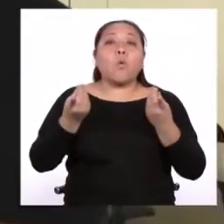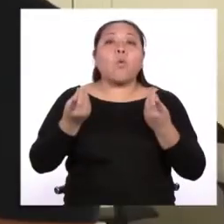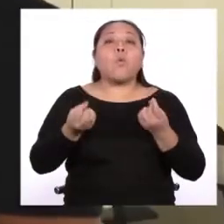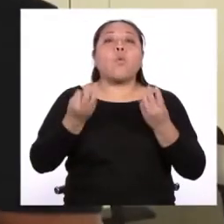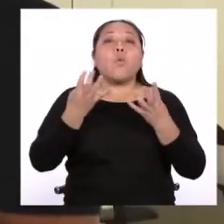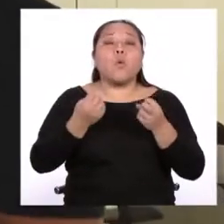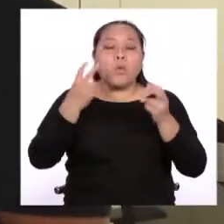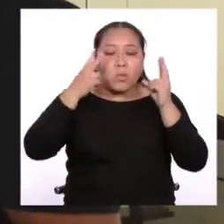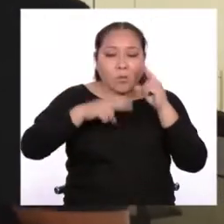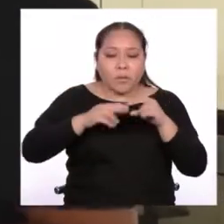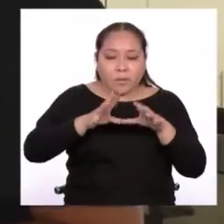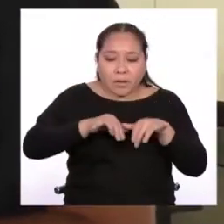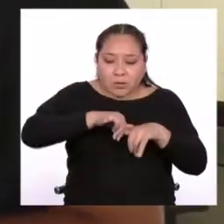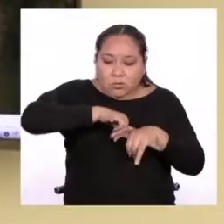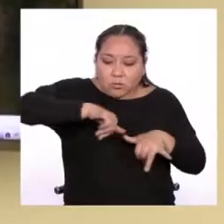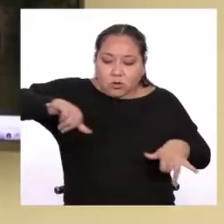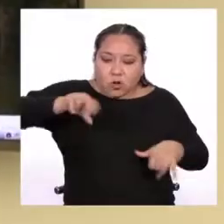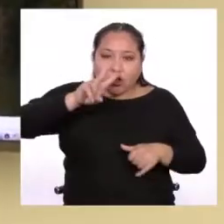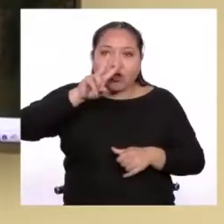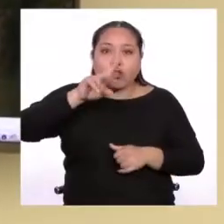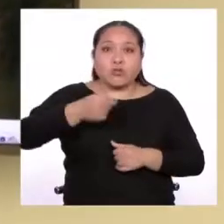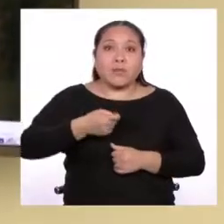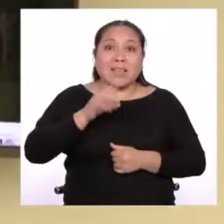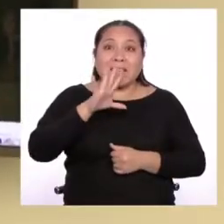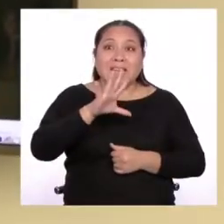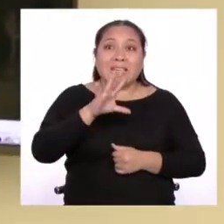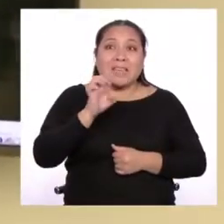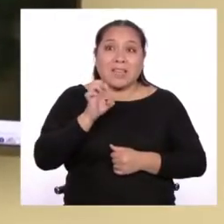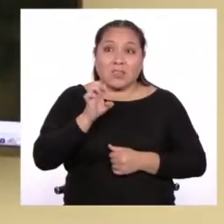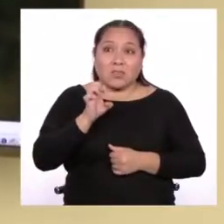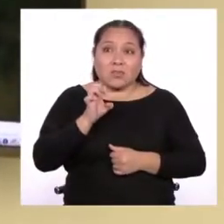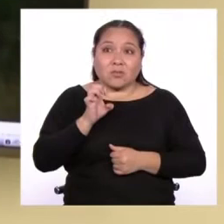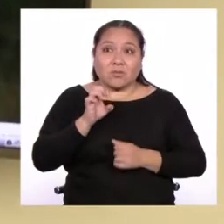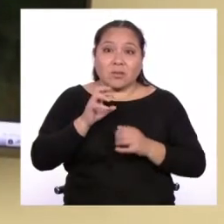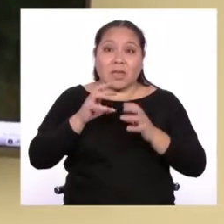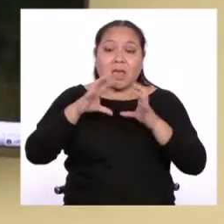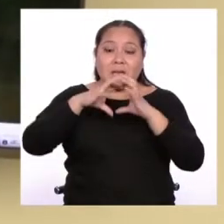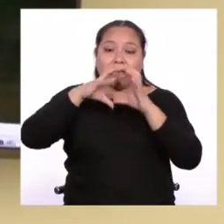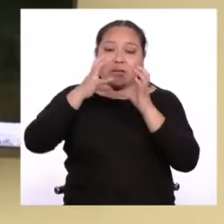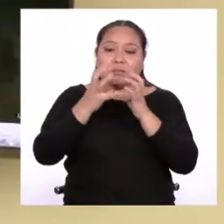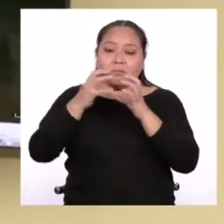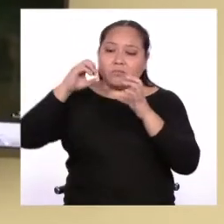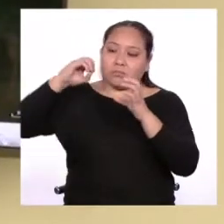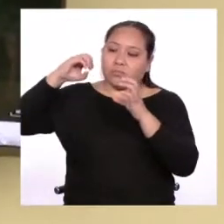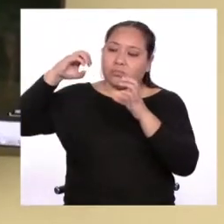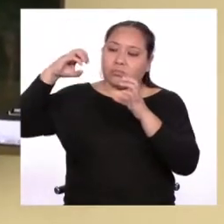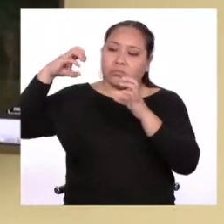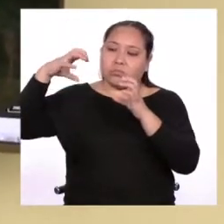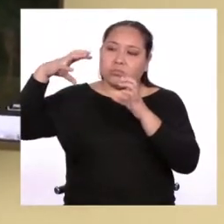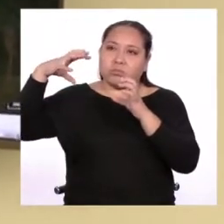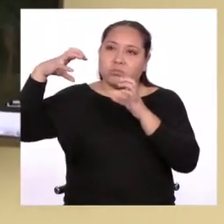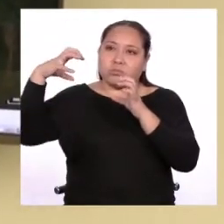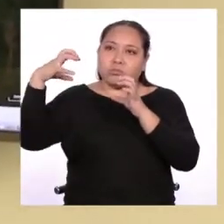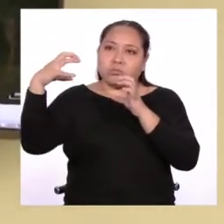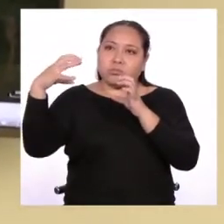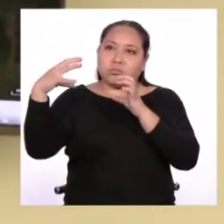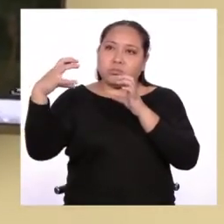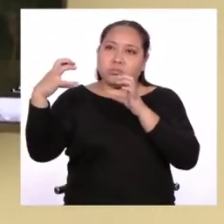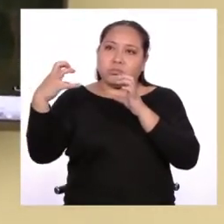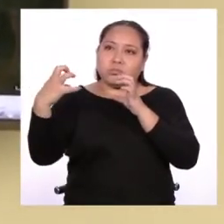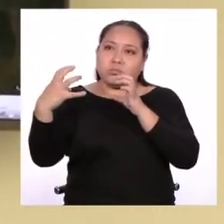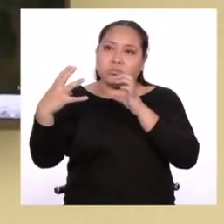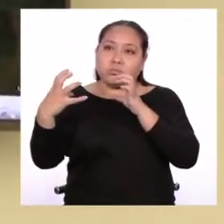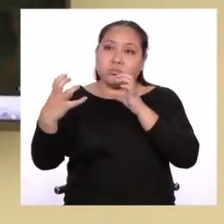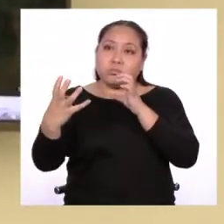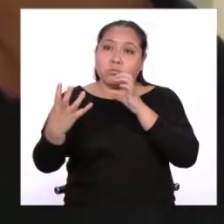aproximadamente 2.570 kilómetros. Tenemos el satélite dando la vuelta a la Tierra, ¿no es cierto? Y hay un momento donde obviamente no lo estamos viendo